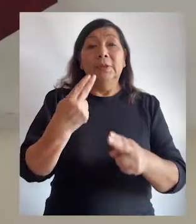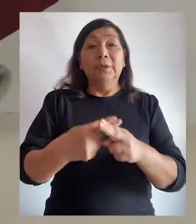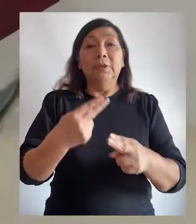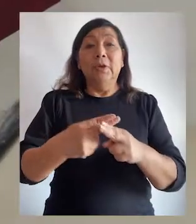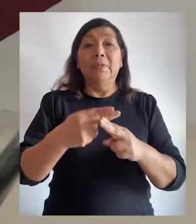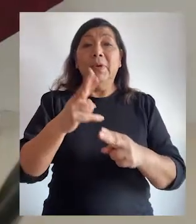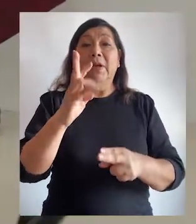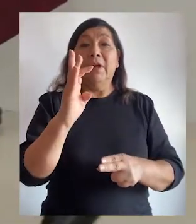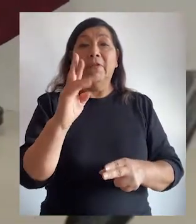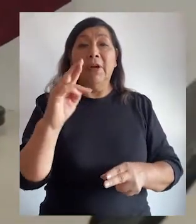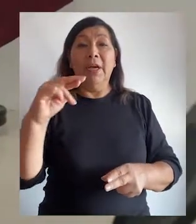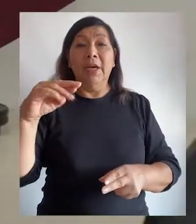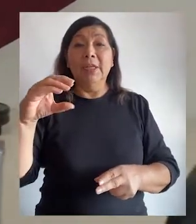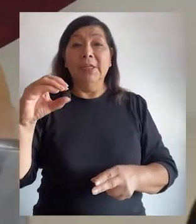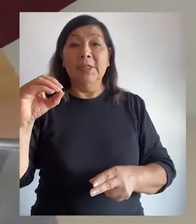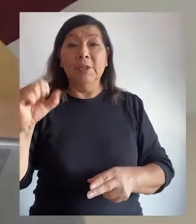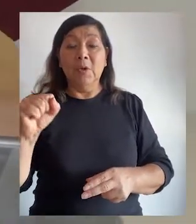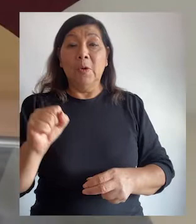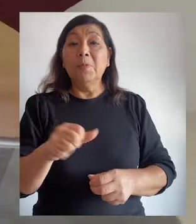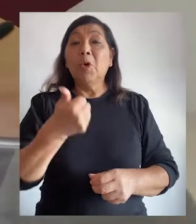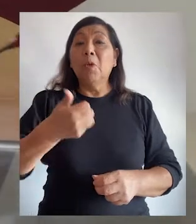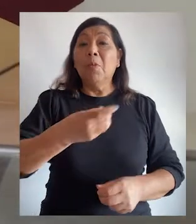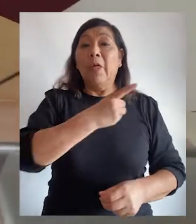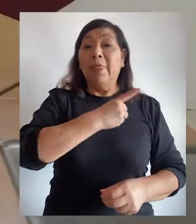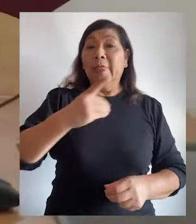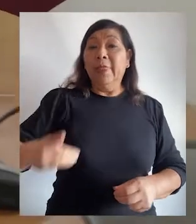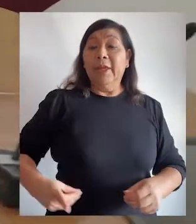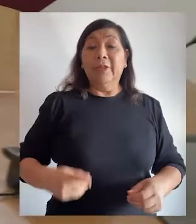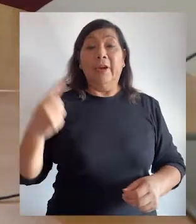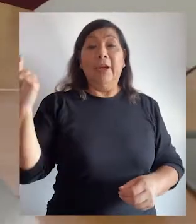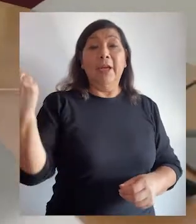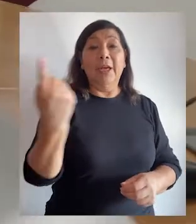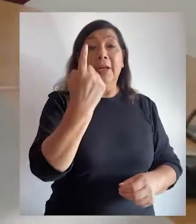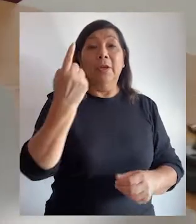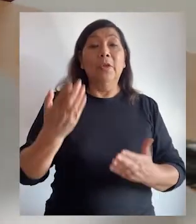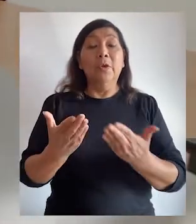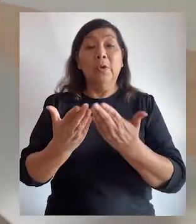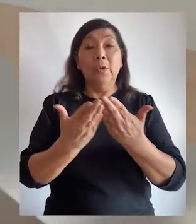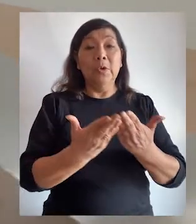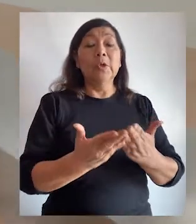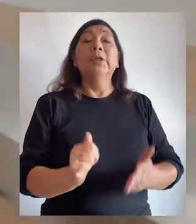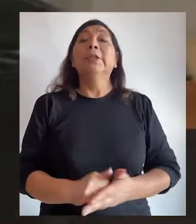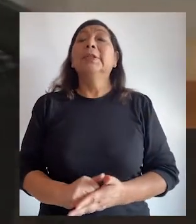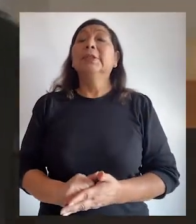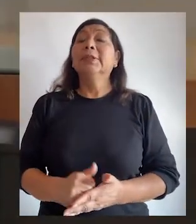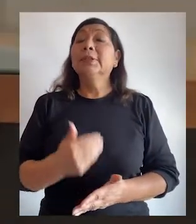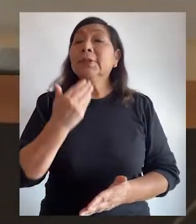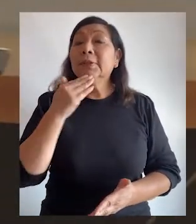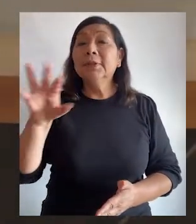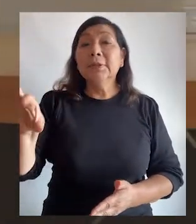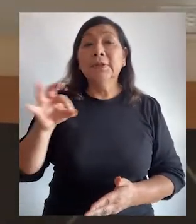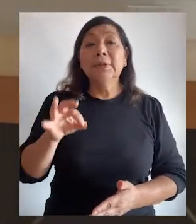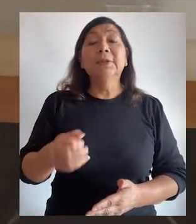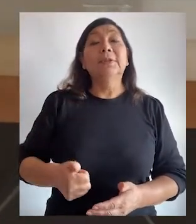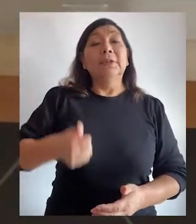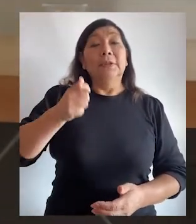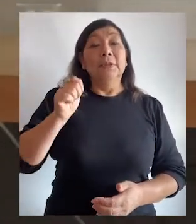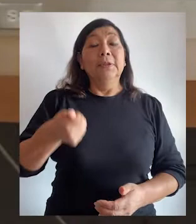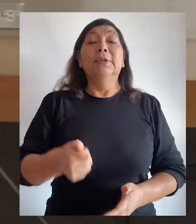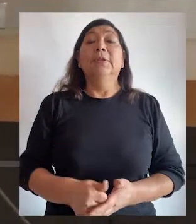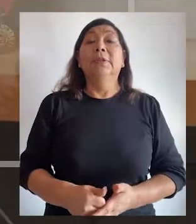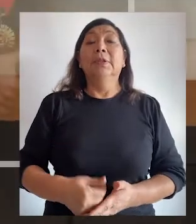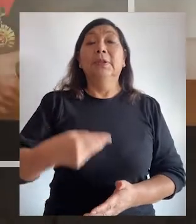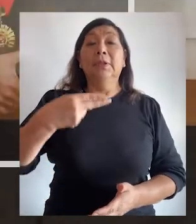al magistrado Francisco Morales Arabia y como director general del Centro de Estudios Constitucionales